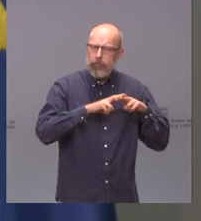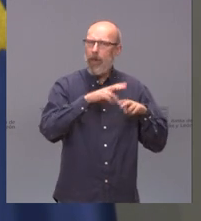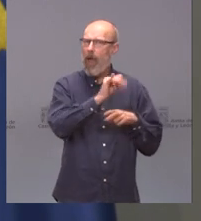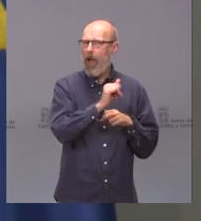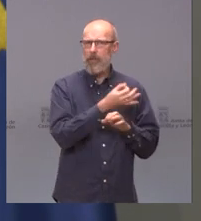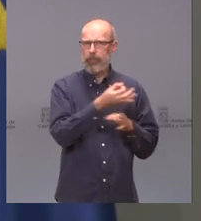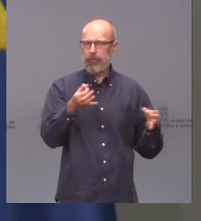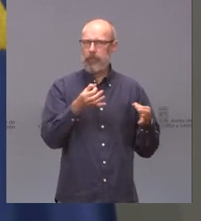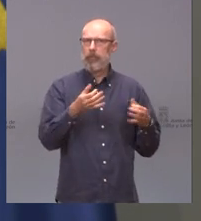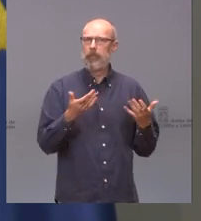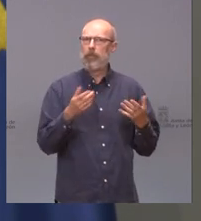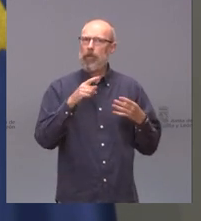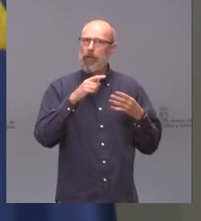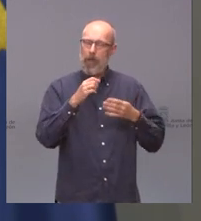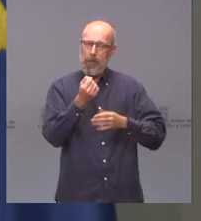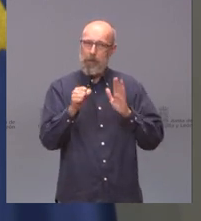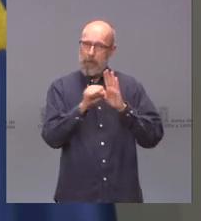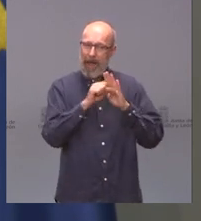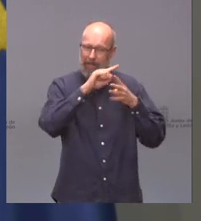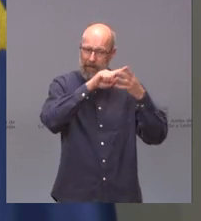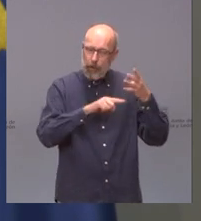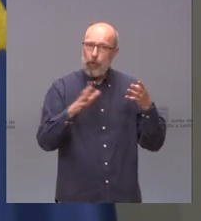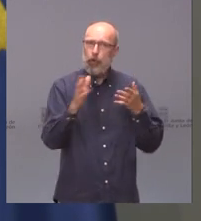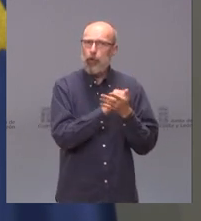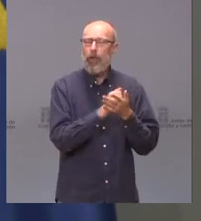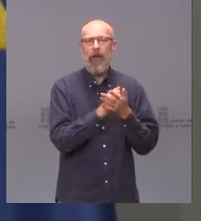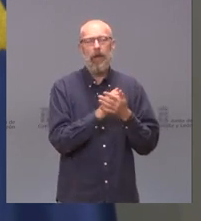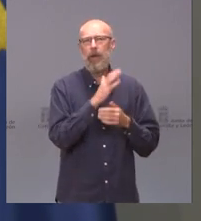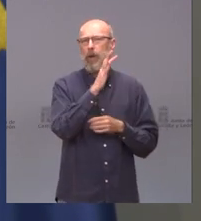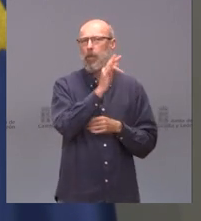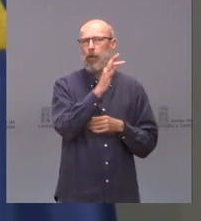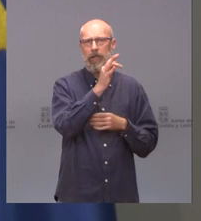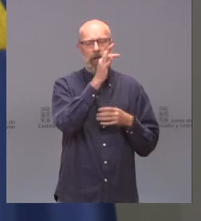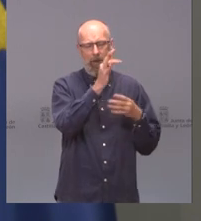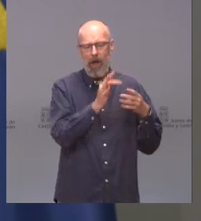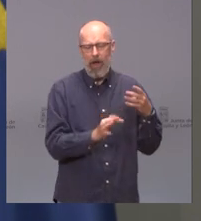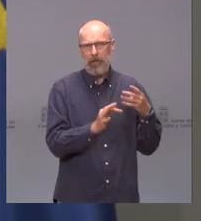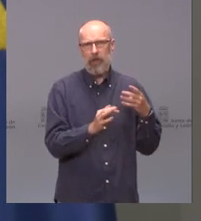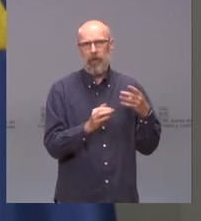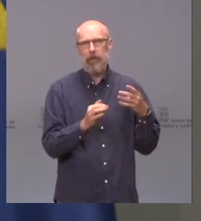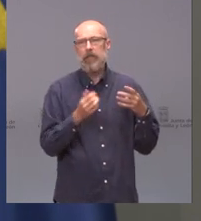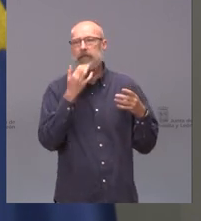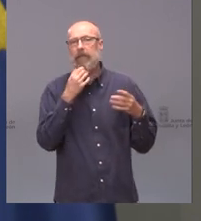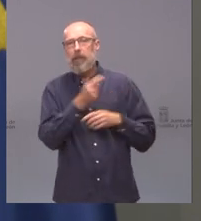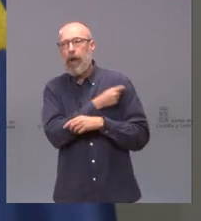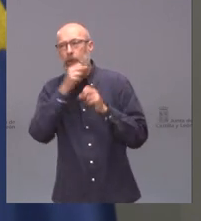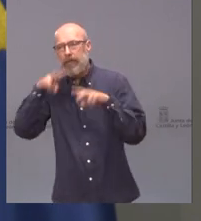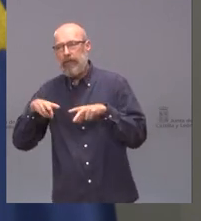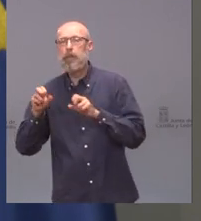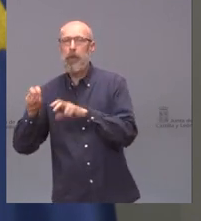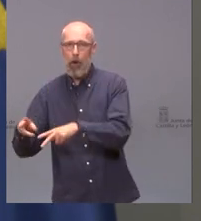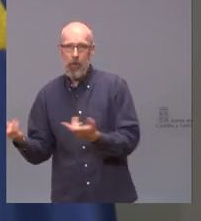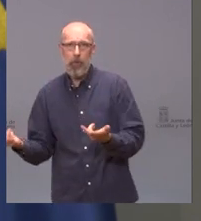tienen miles de ventajas sobre la no vacunación es decir que no hay